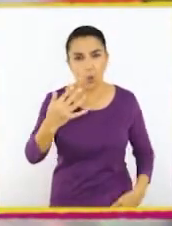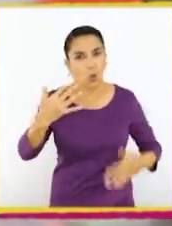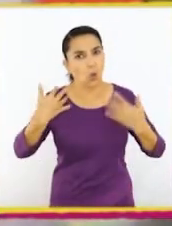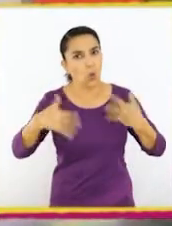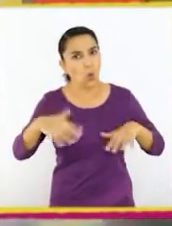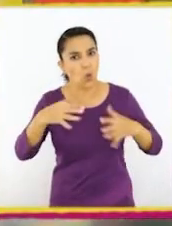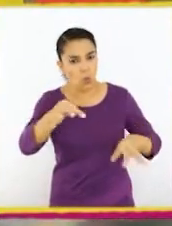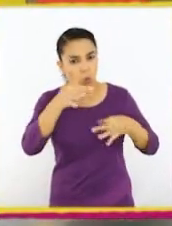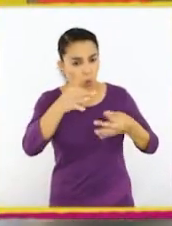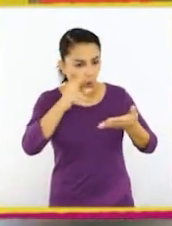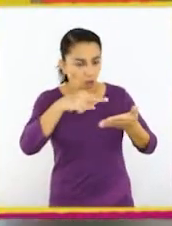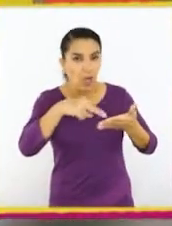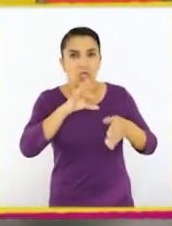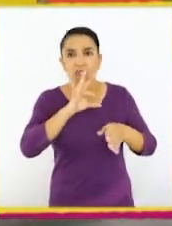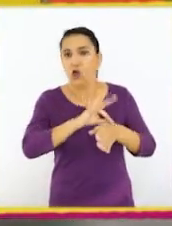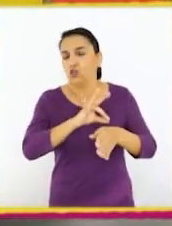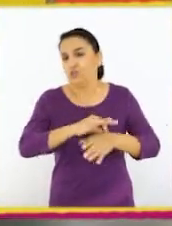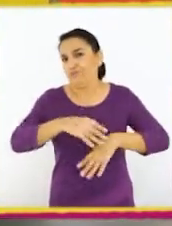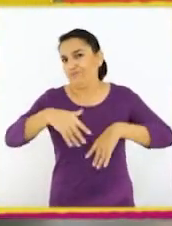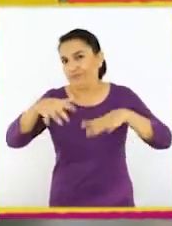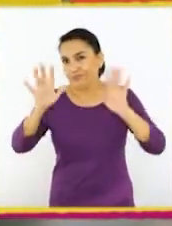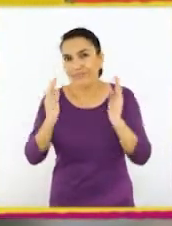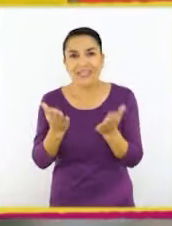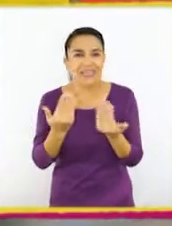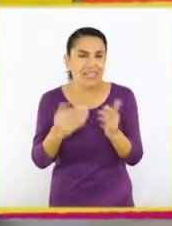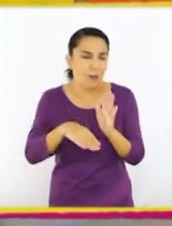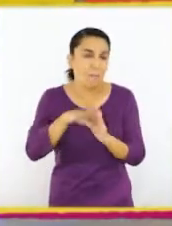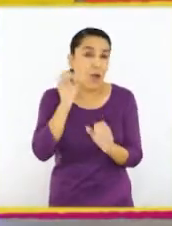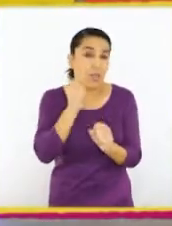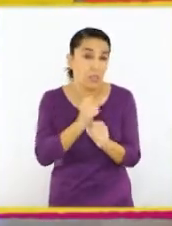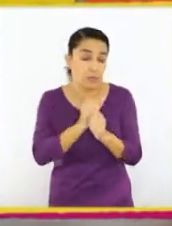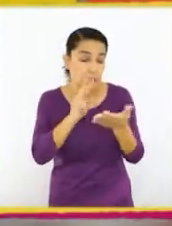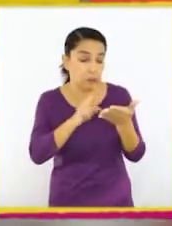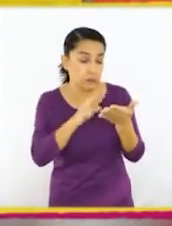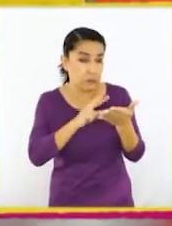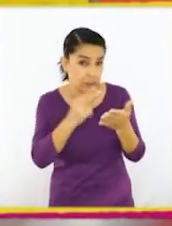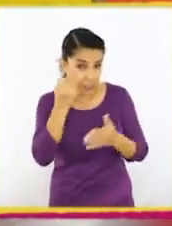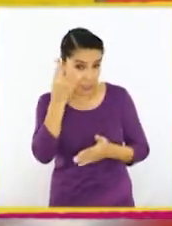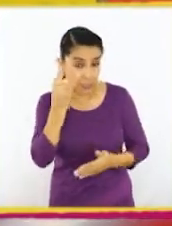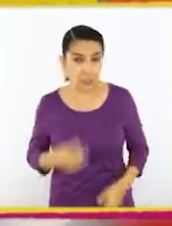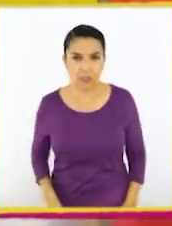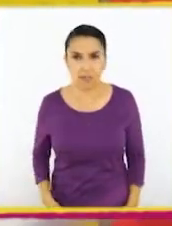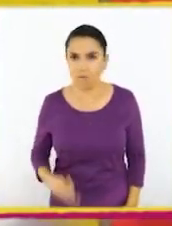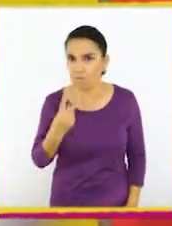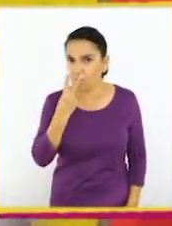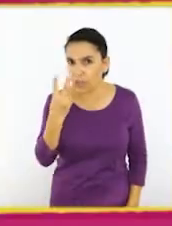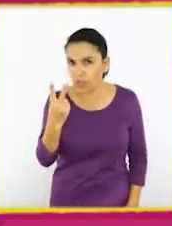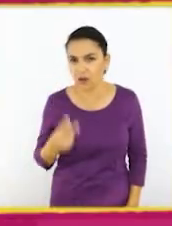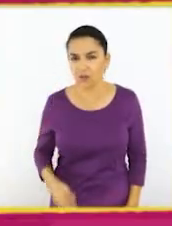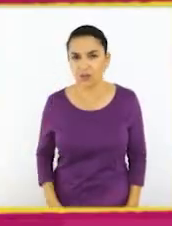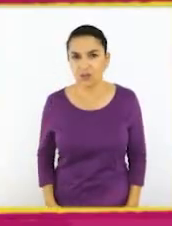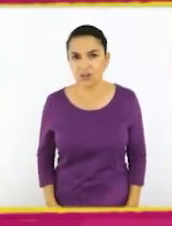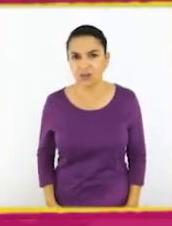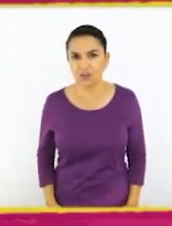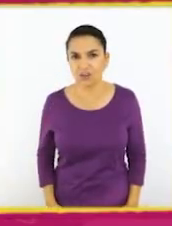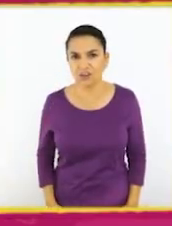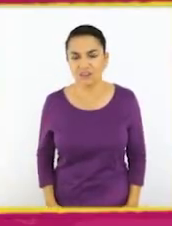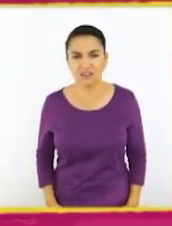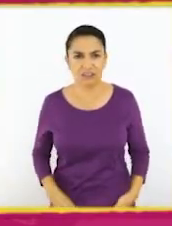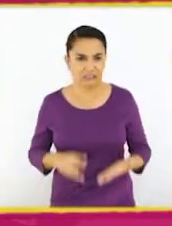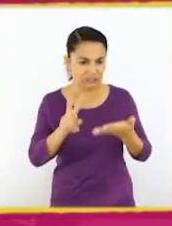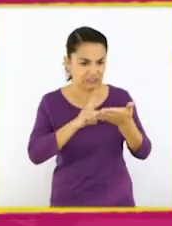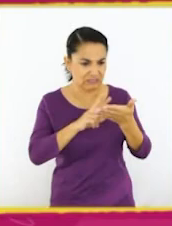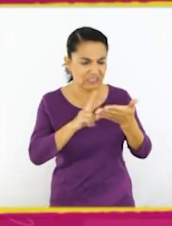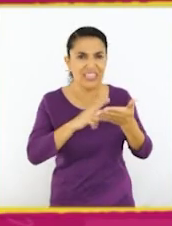este doctor se pasó! Parece que necesitaré un poco más de trabajo con esto. ¿Vieron esta receta? Está